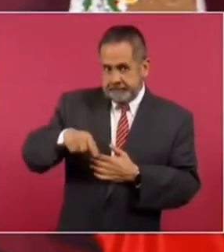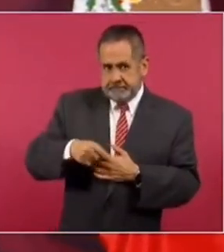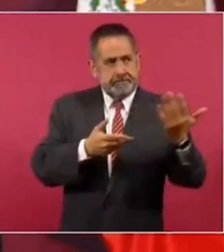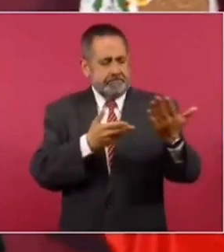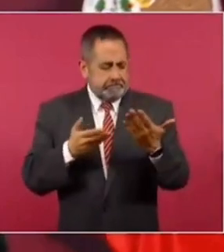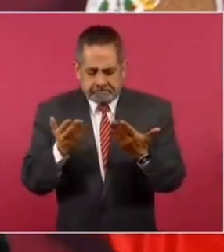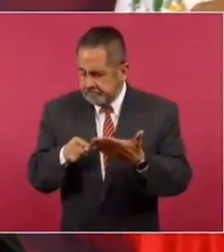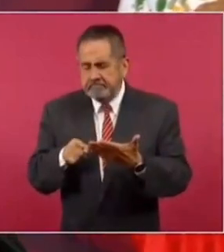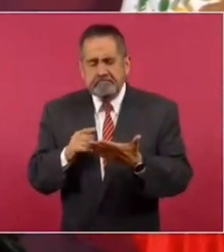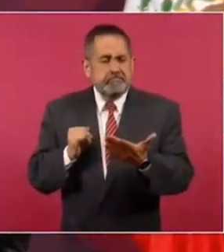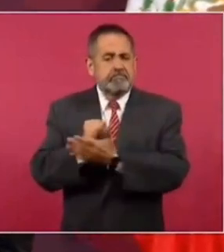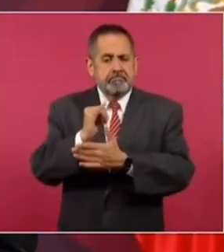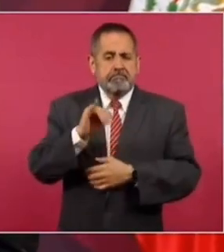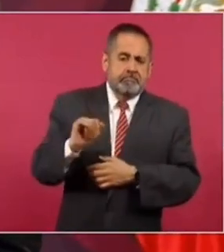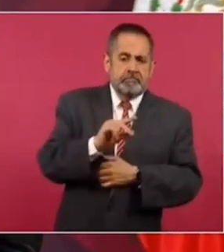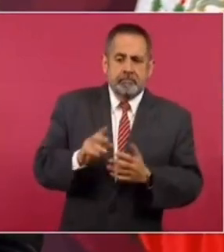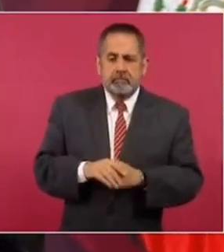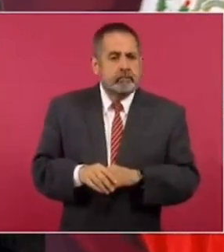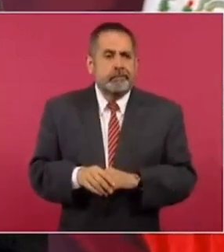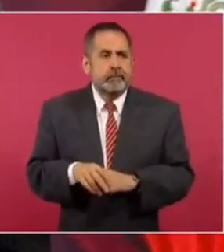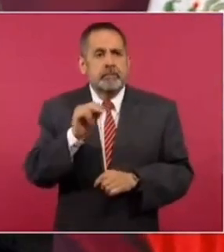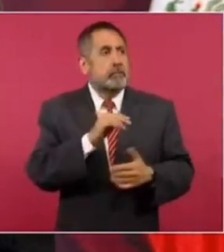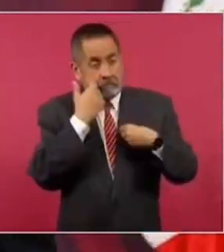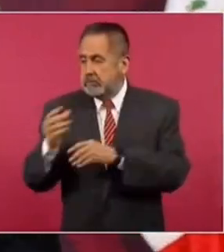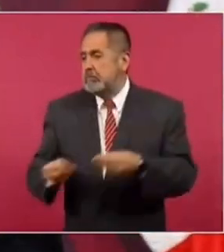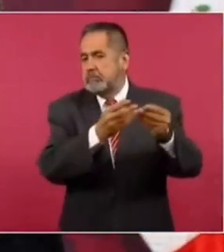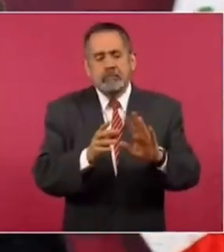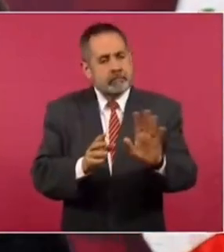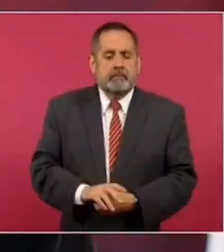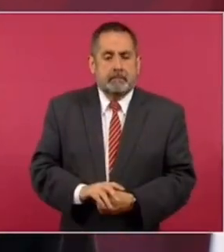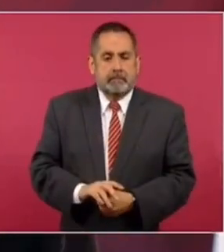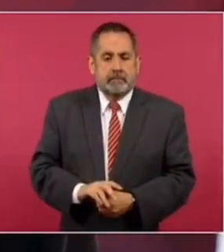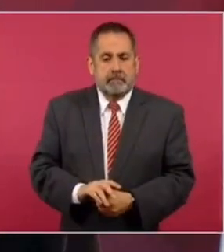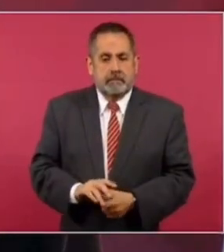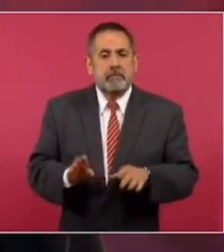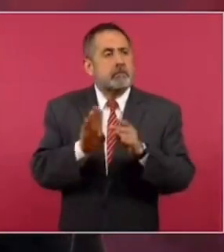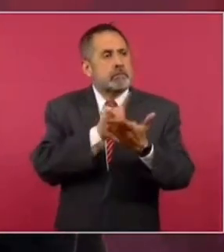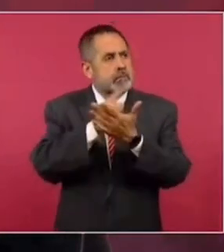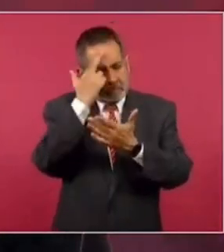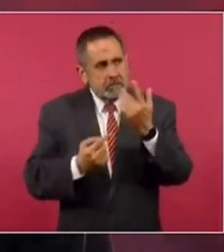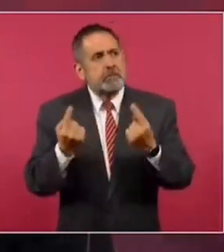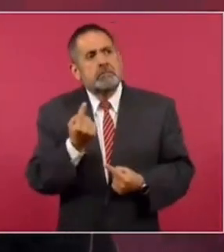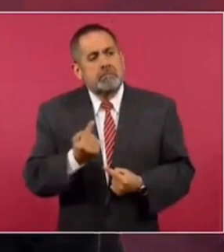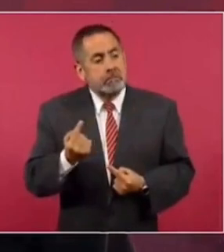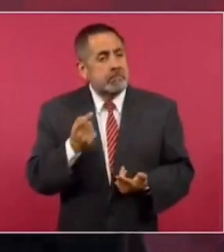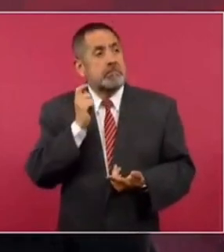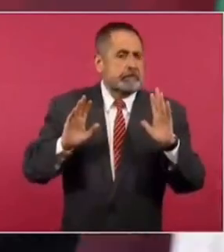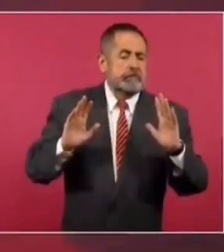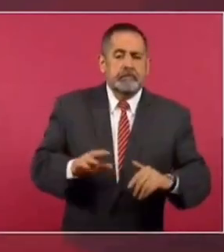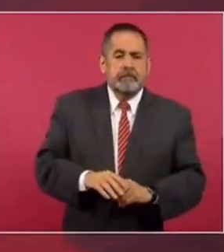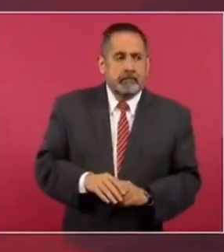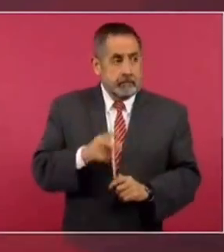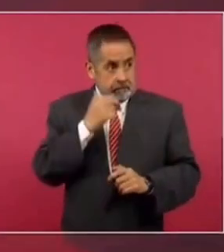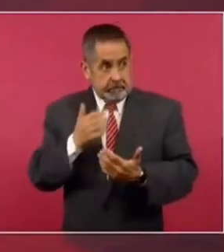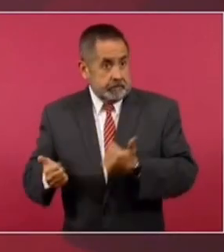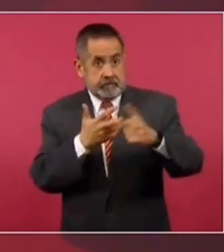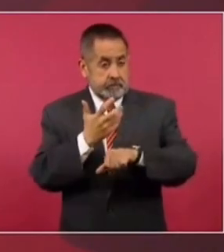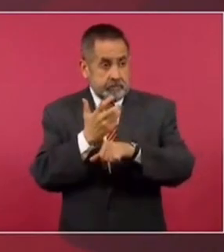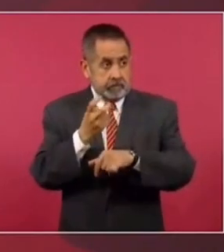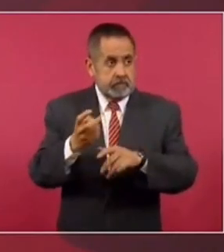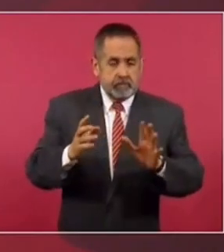deciden, no es nada más la solicitud, sino es el probar el tipo de delito por el que se le está pidiendo